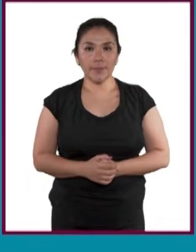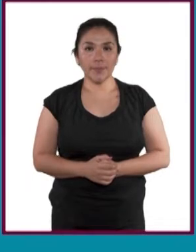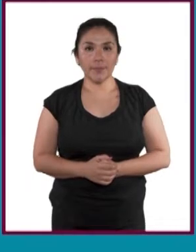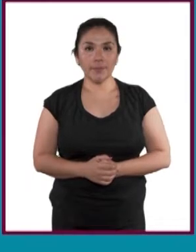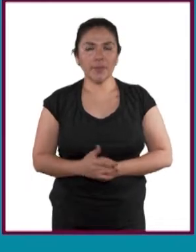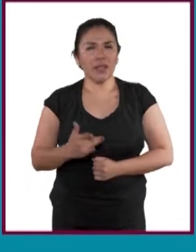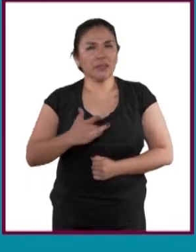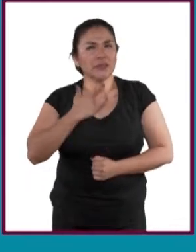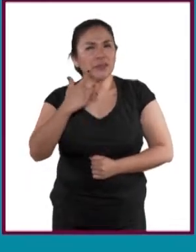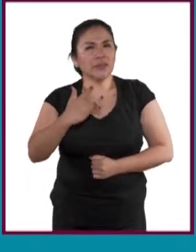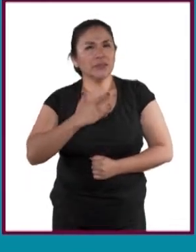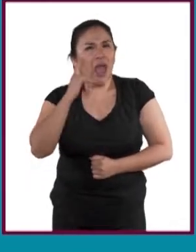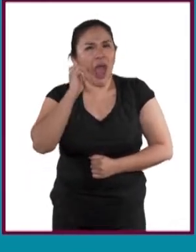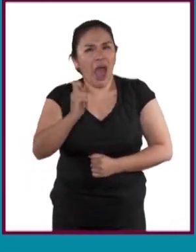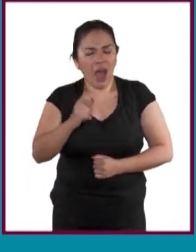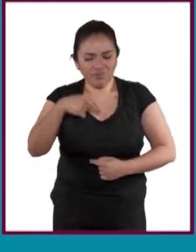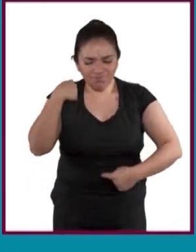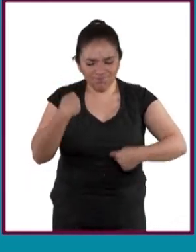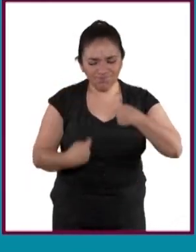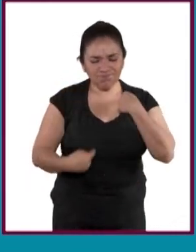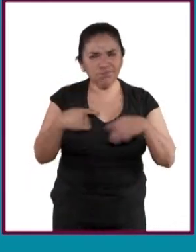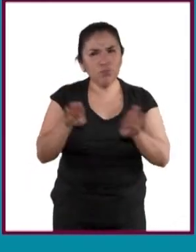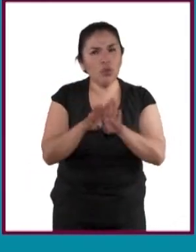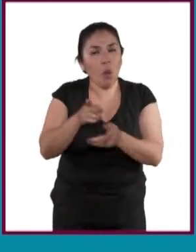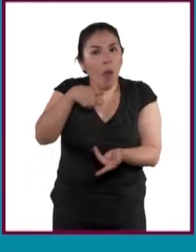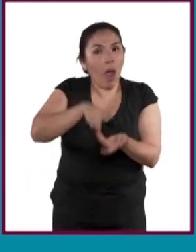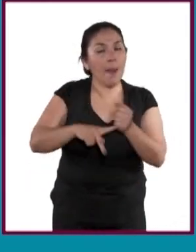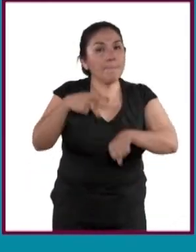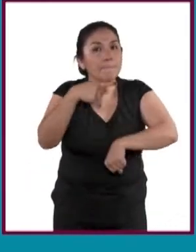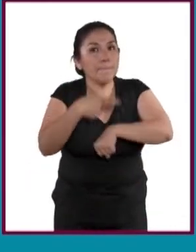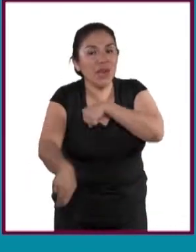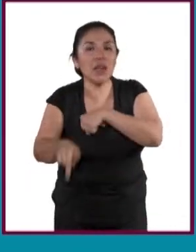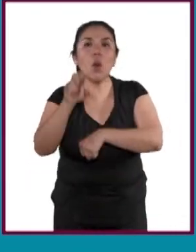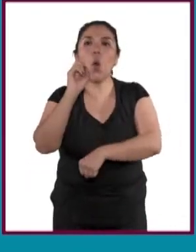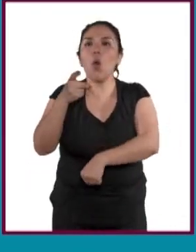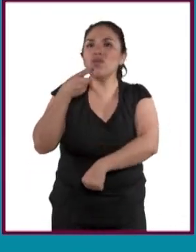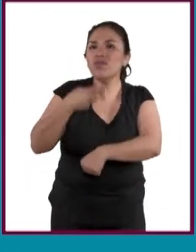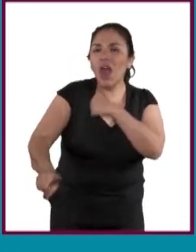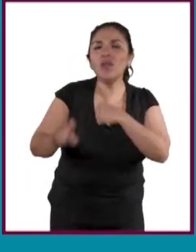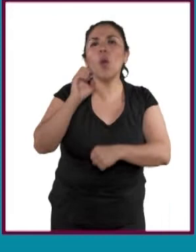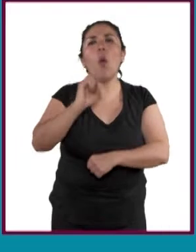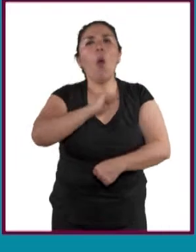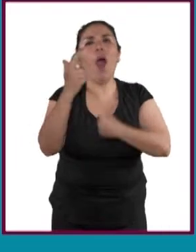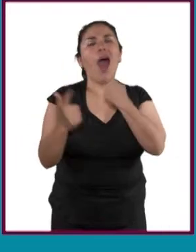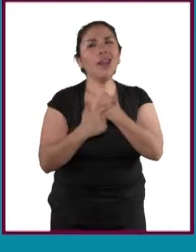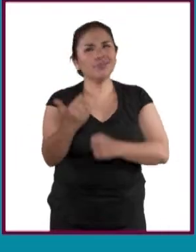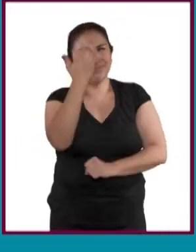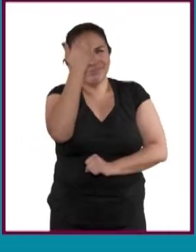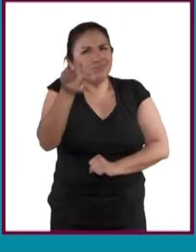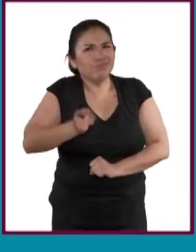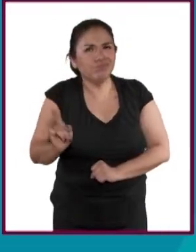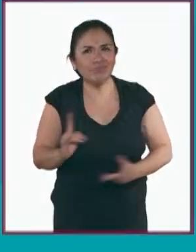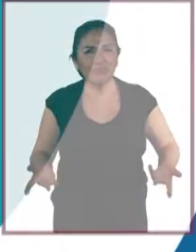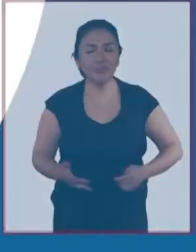Sensación que se experimenta ante algún peligro, posible daño o ante algo desconocido.